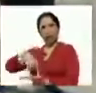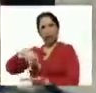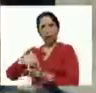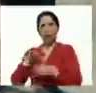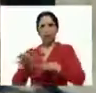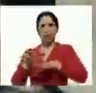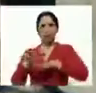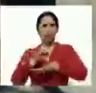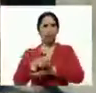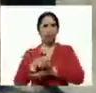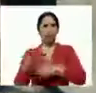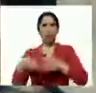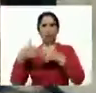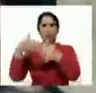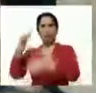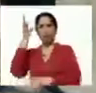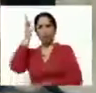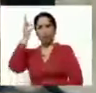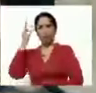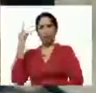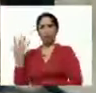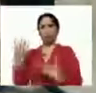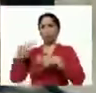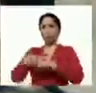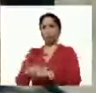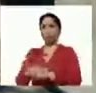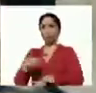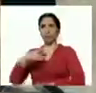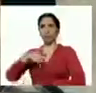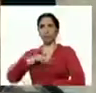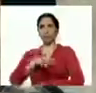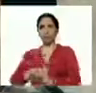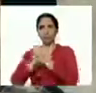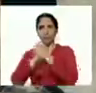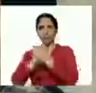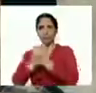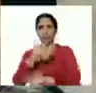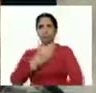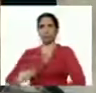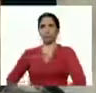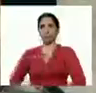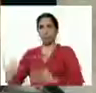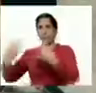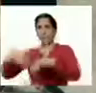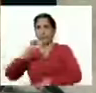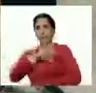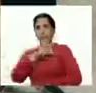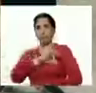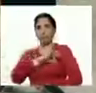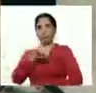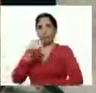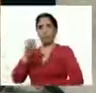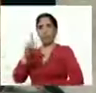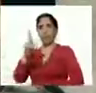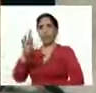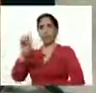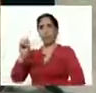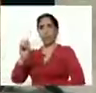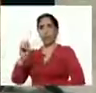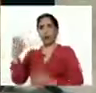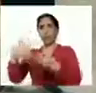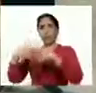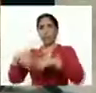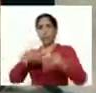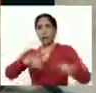municipio de Puerto Cabello, conjuntamente con el compa presidente de la empresa socialista Pedro Camejo, empresa